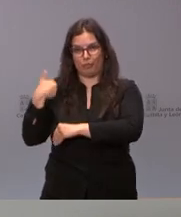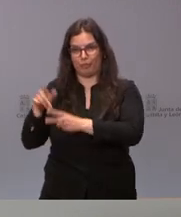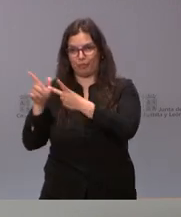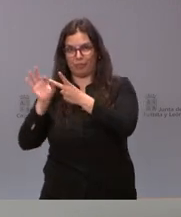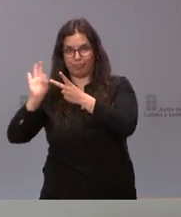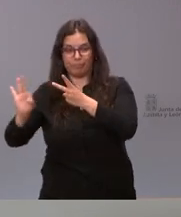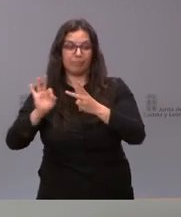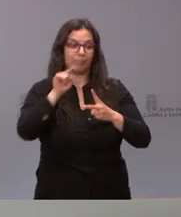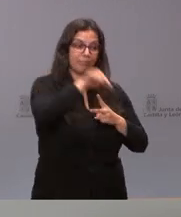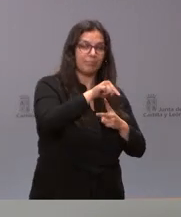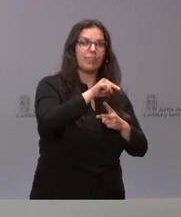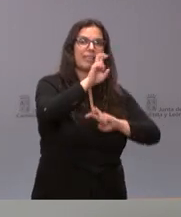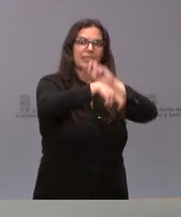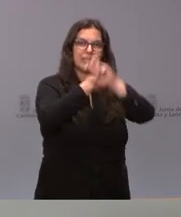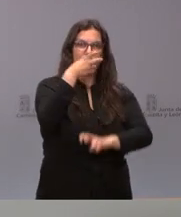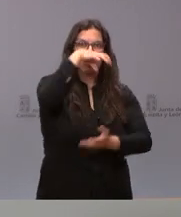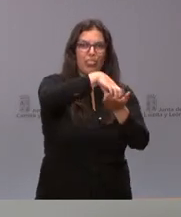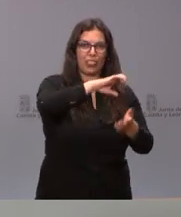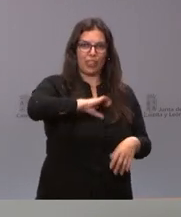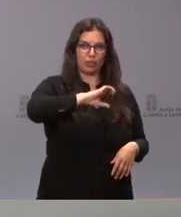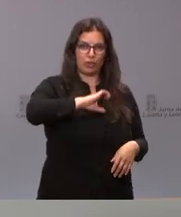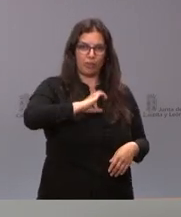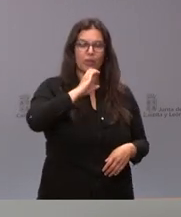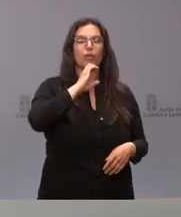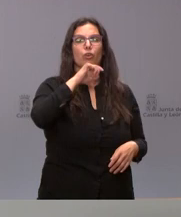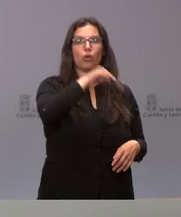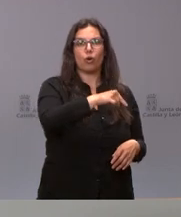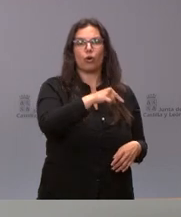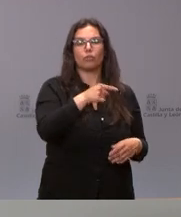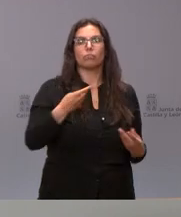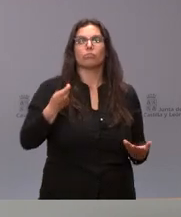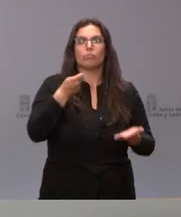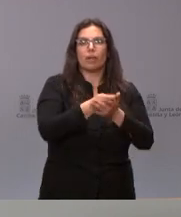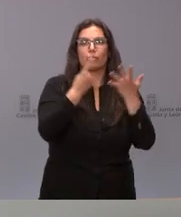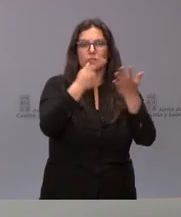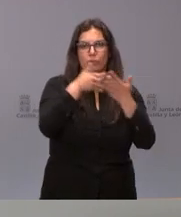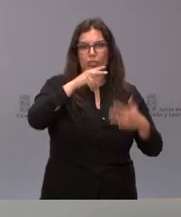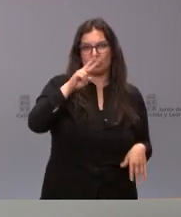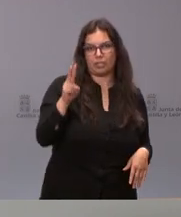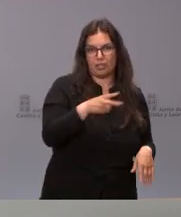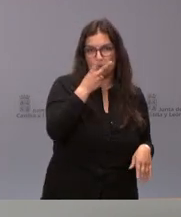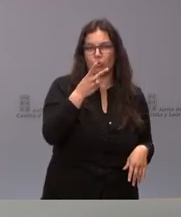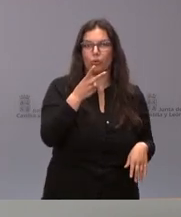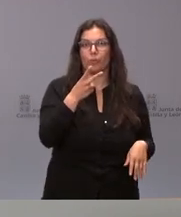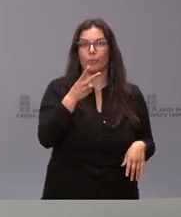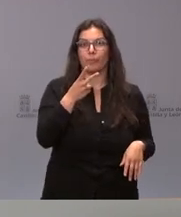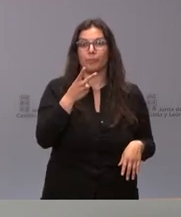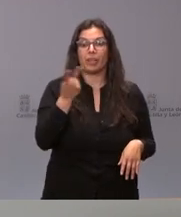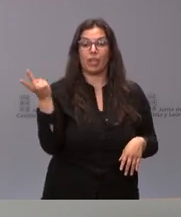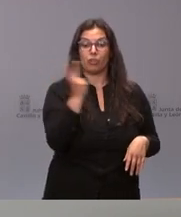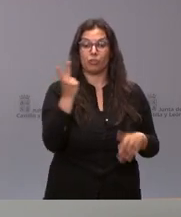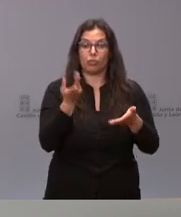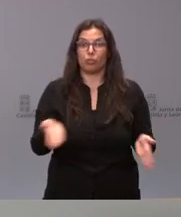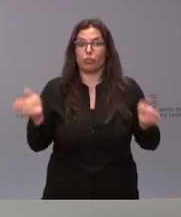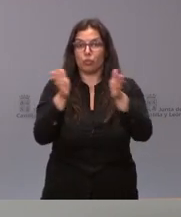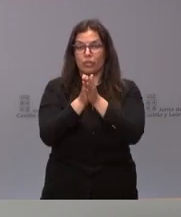de la rehabilitación del centro cívico de Zamora, en este caso por un importe de seis millones de euros. En el conjunto de los dos, la cifra